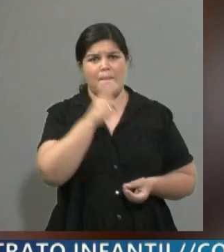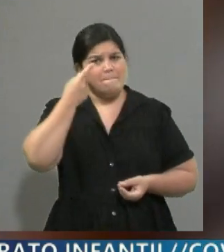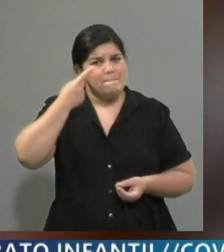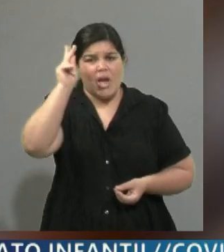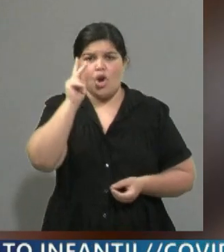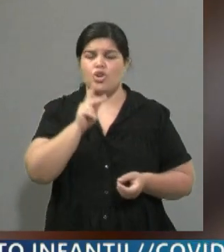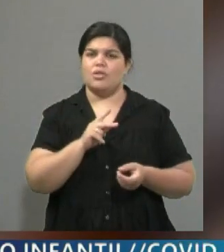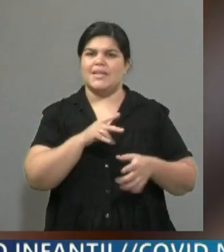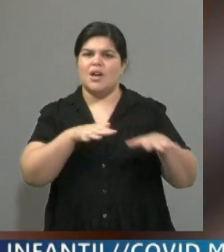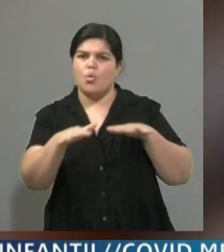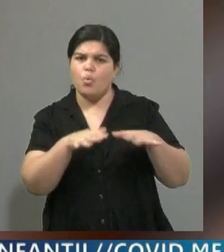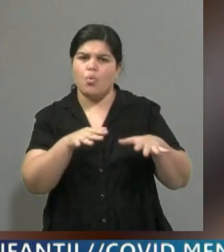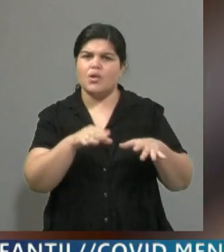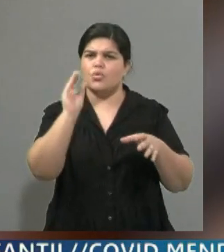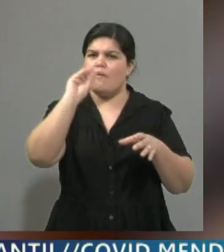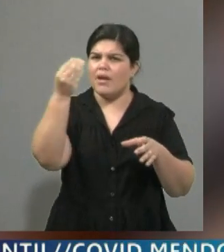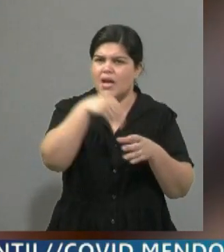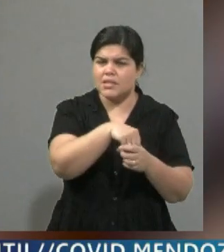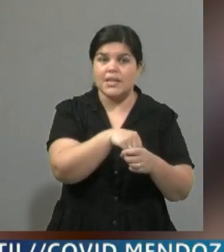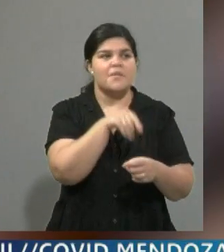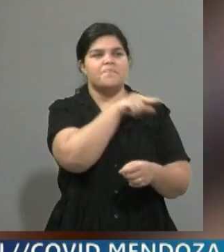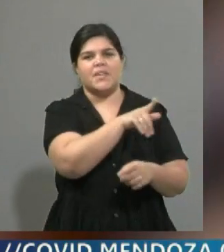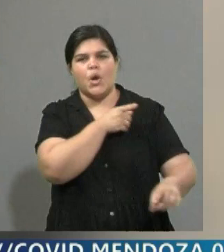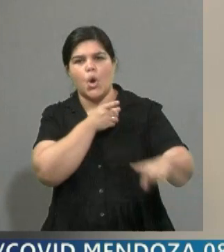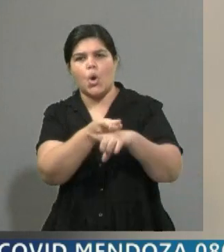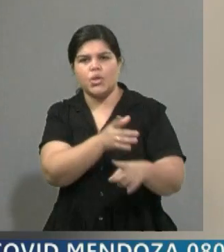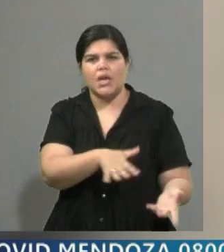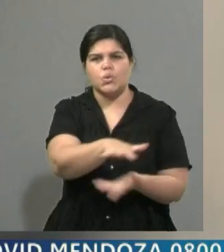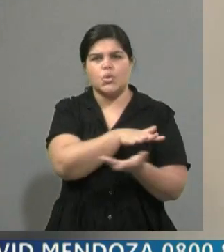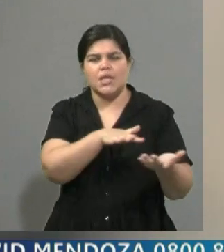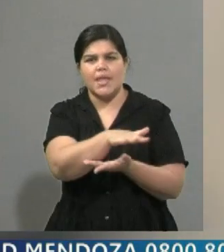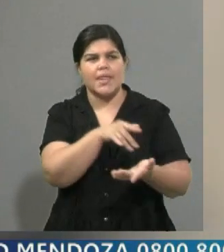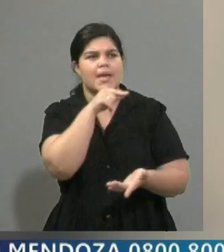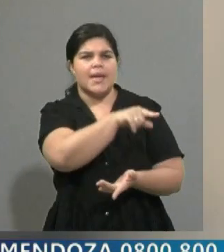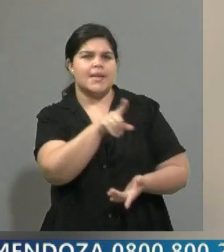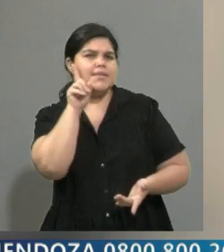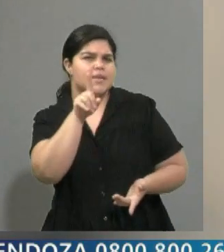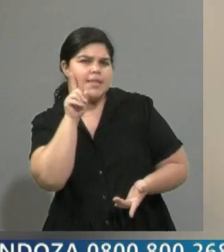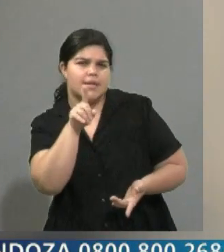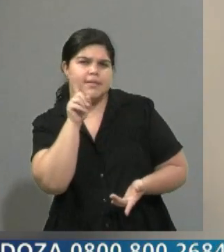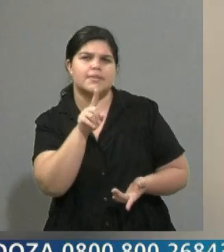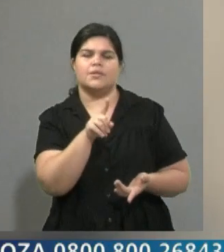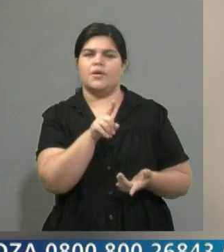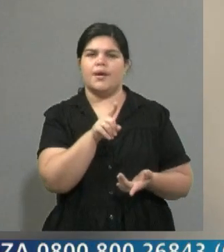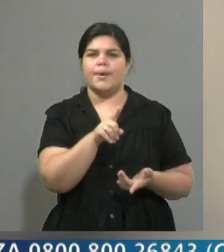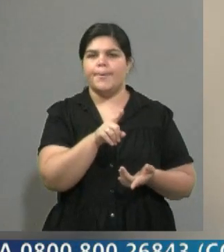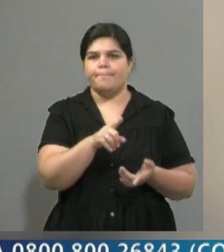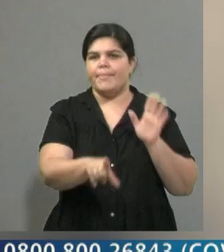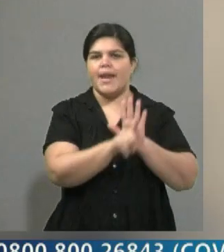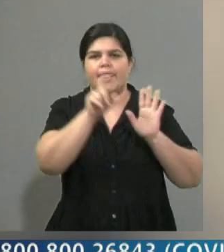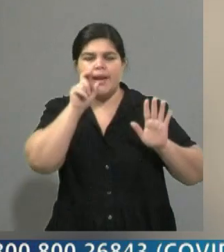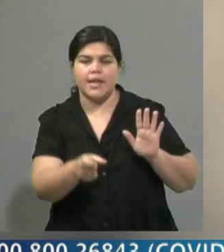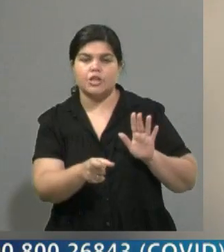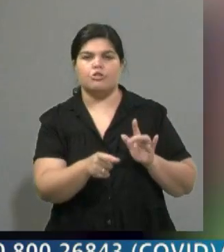y por eso lo acusarían en crímenes contra la humanidad o también en incitación al delito, charlatanería también médica.